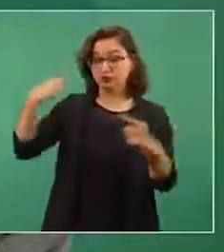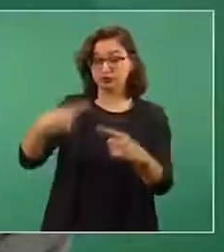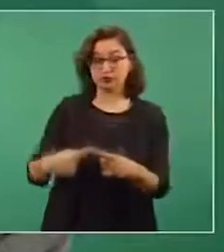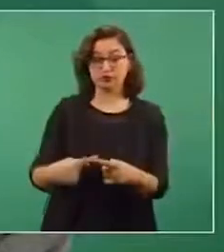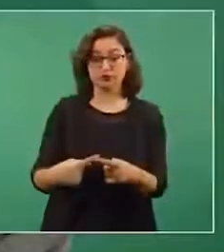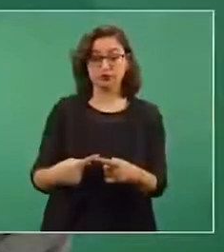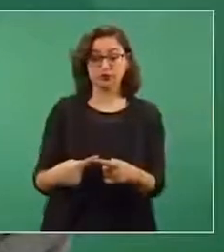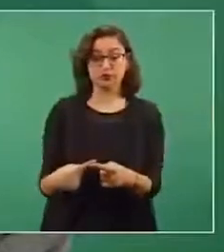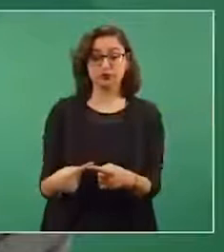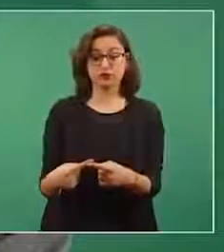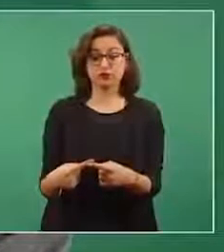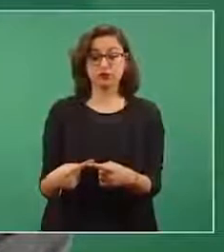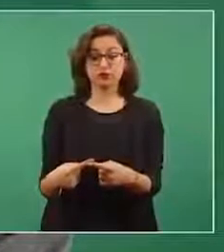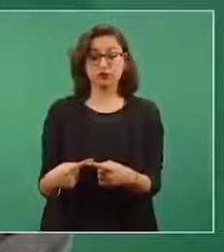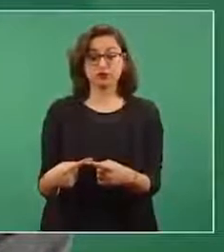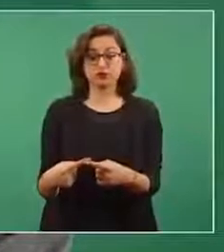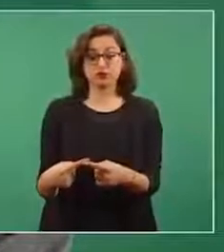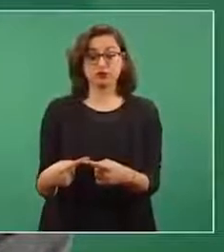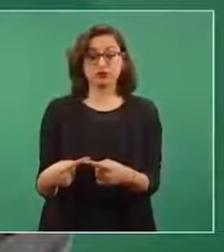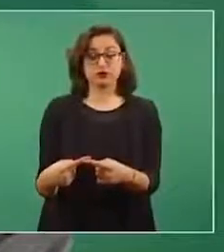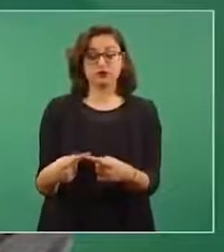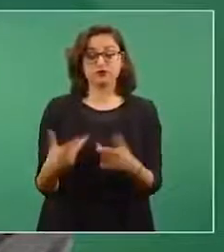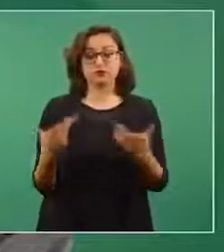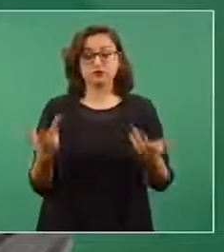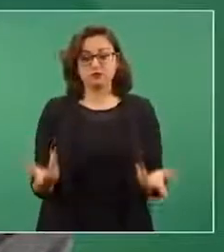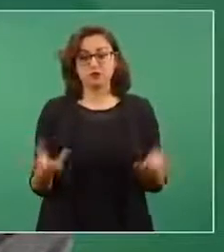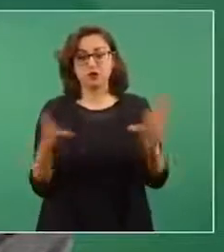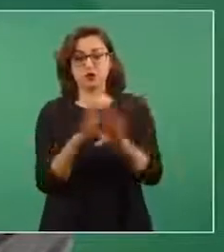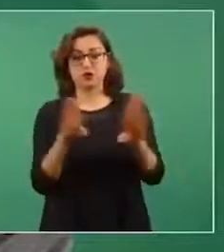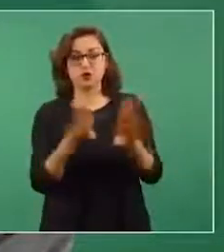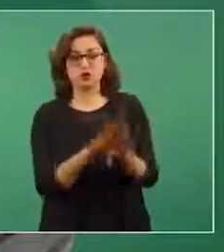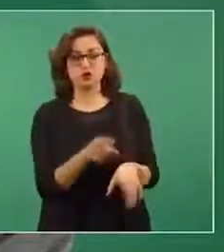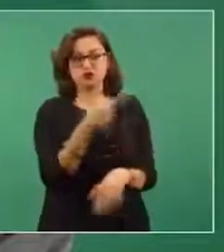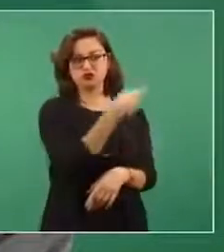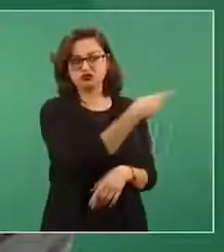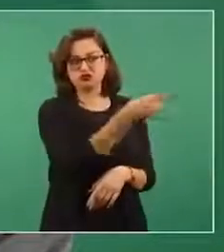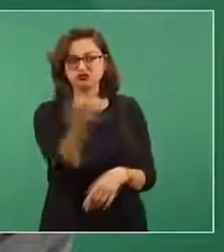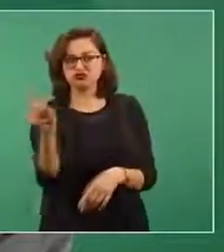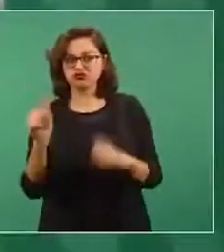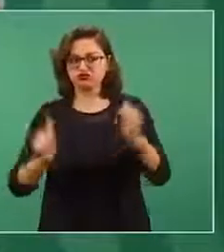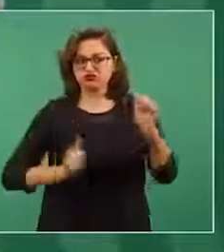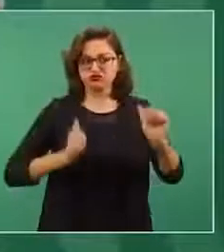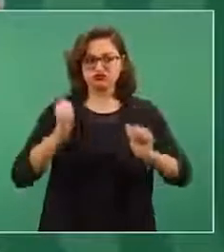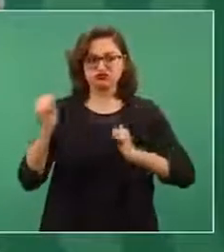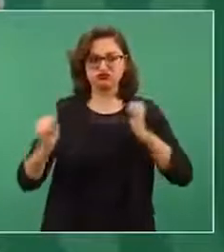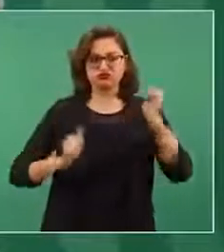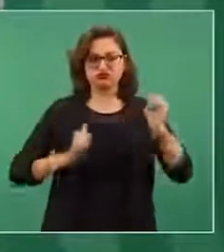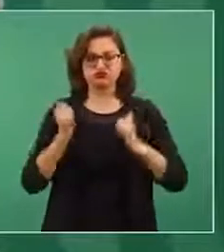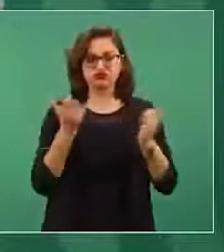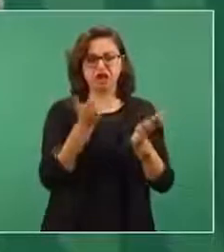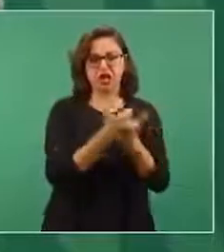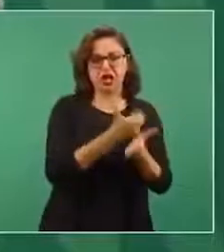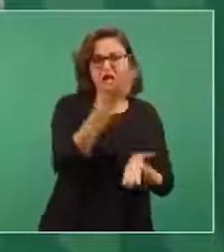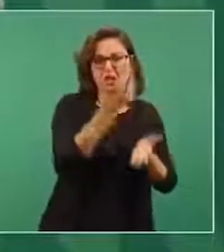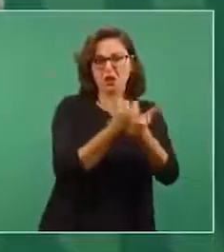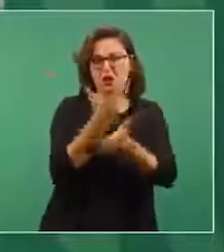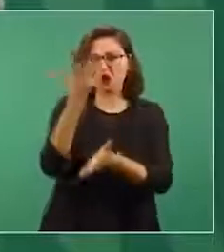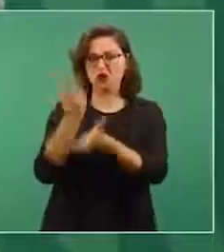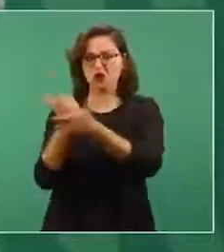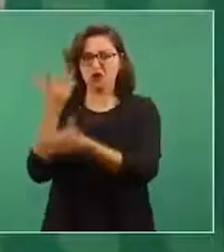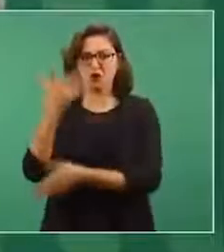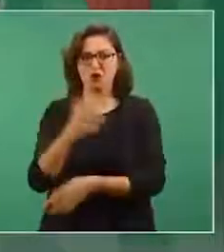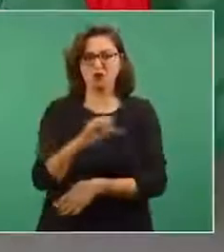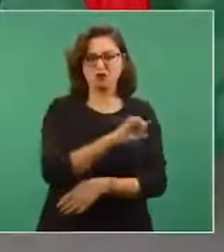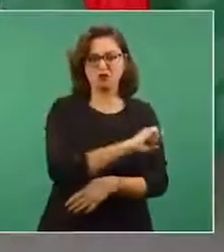habido una especulación en cuanto al precio de combustible,